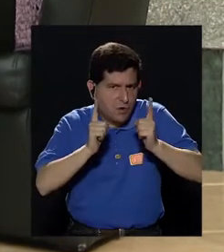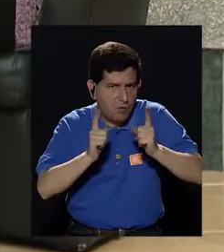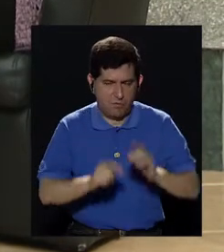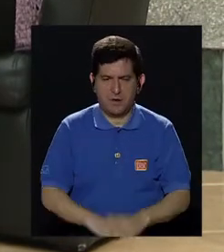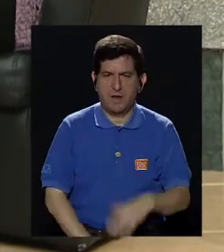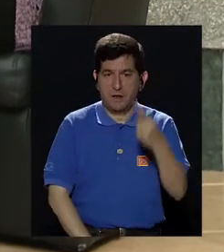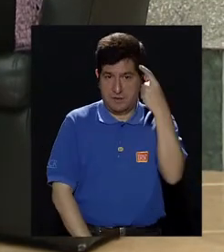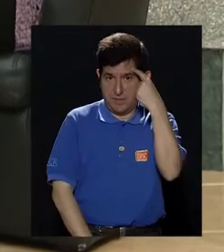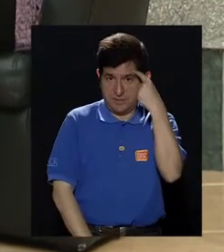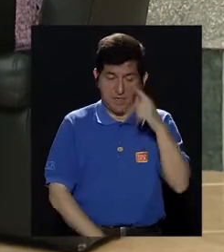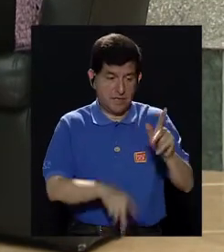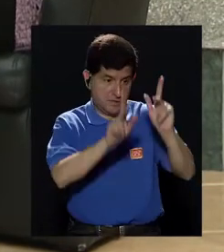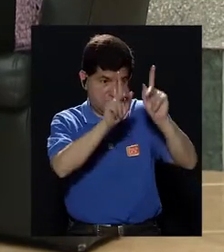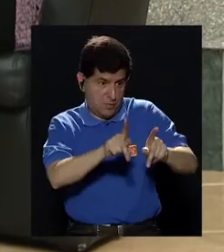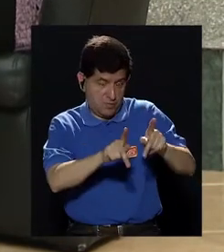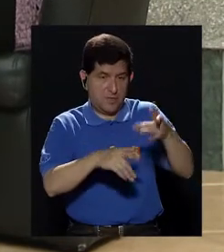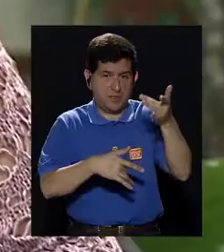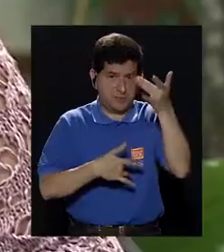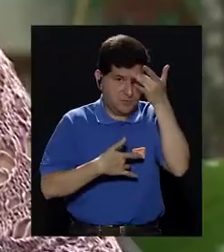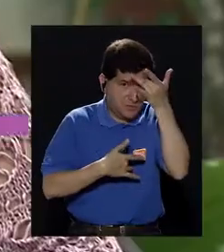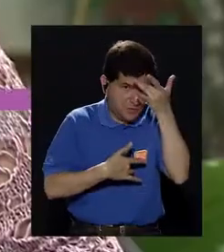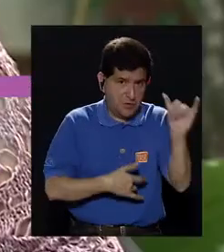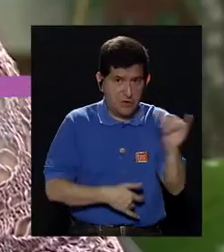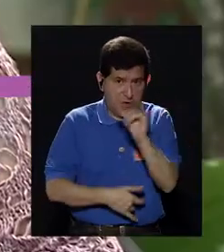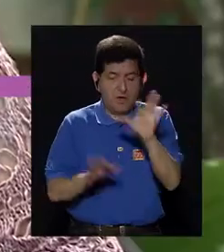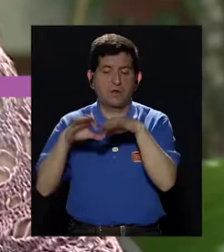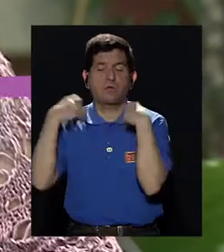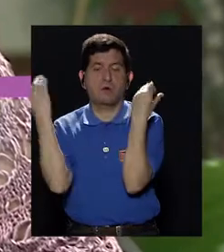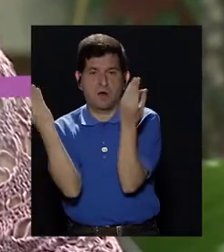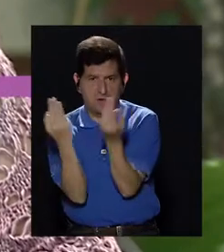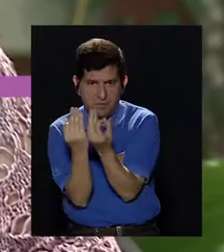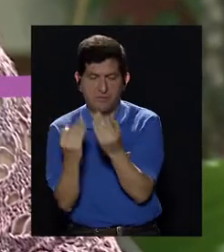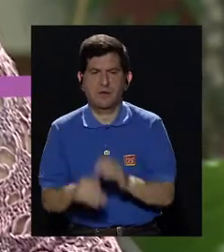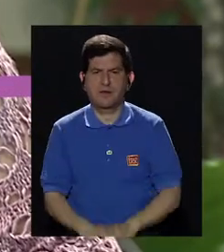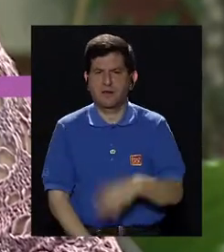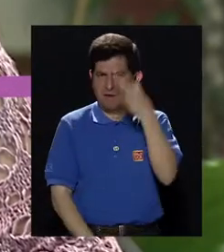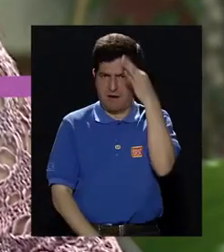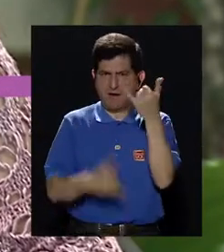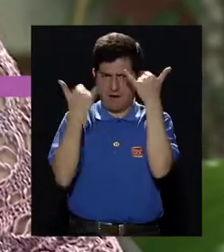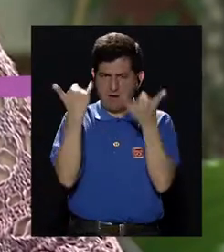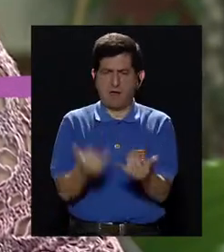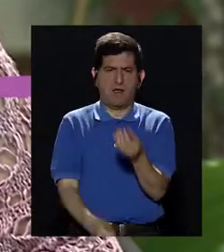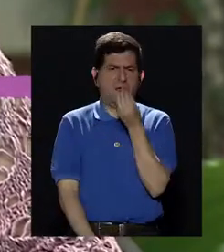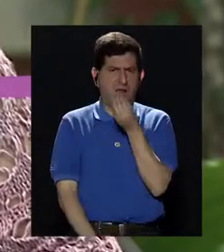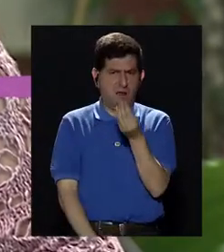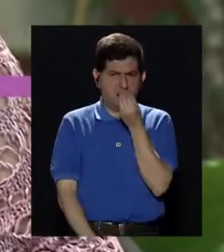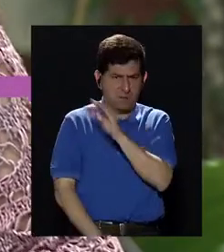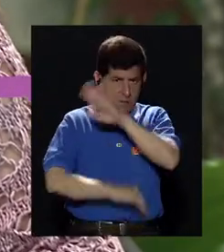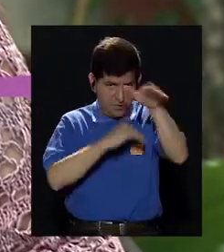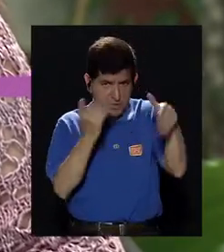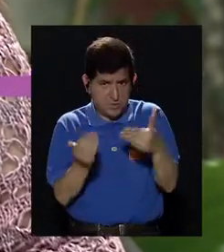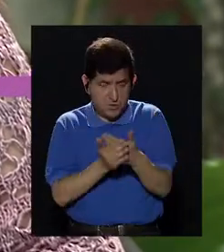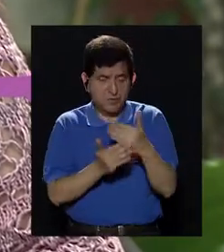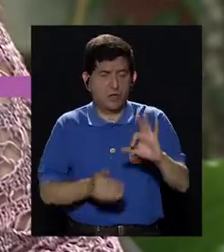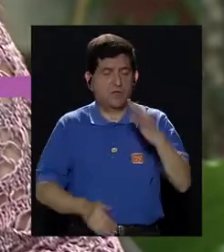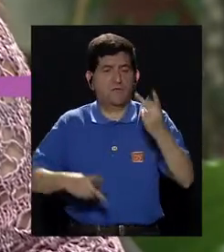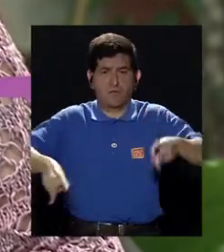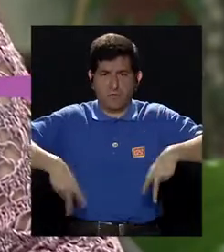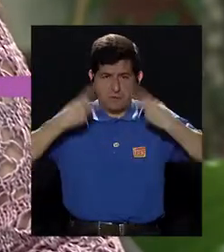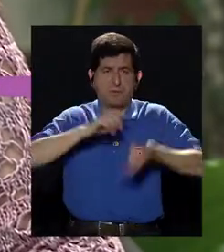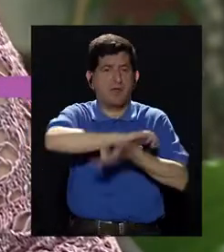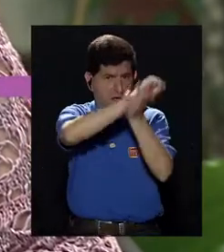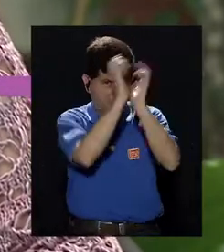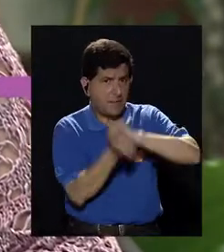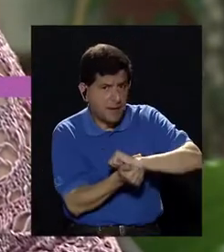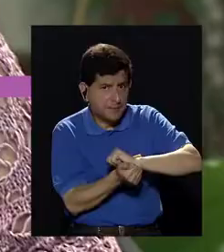para tanto la persona que lo padece, el hombre, como también para su familia? Me imagino que ya la alimentación y todo un estilo de